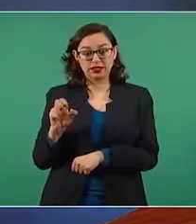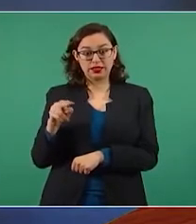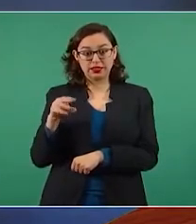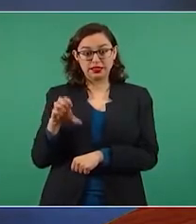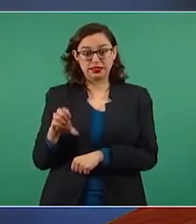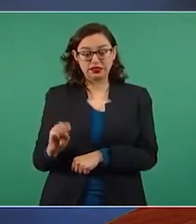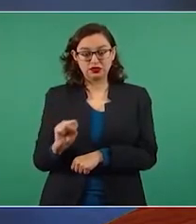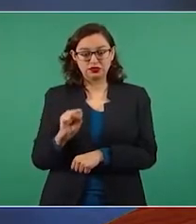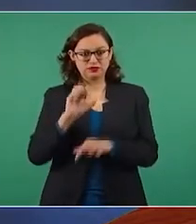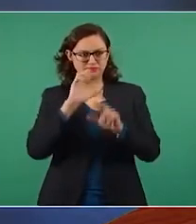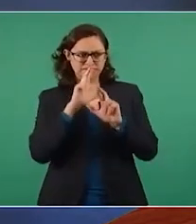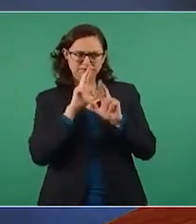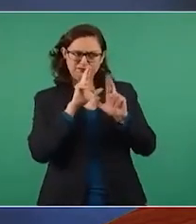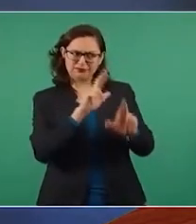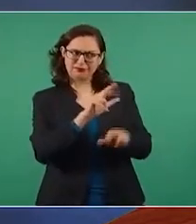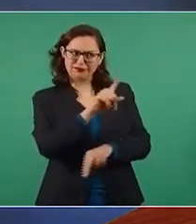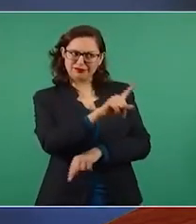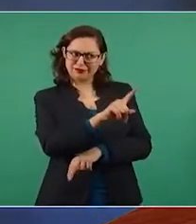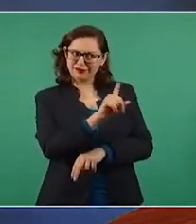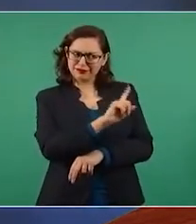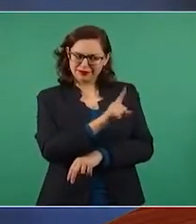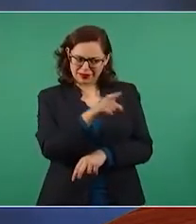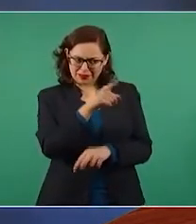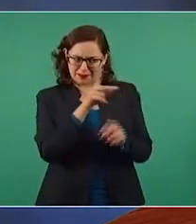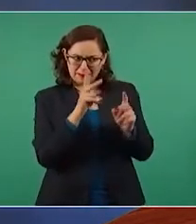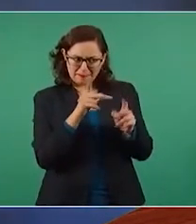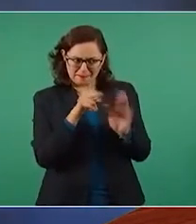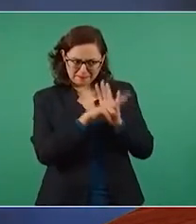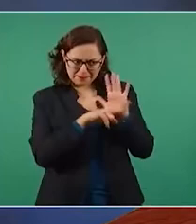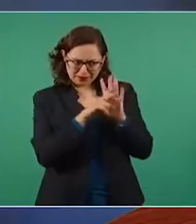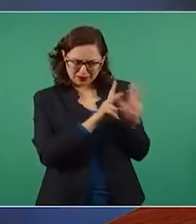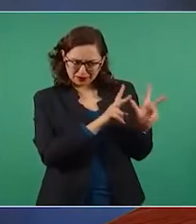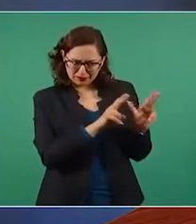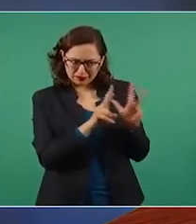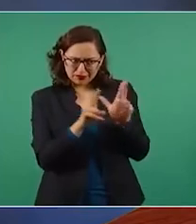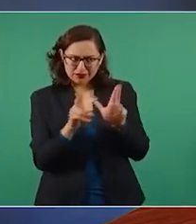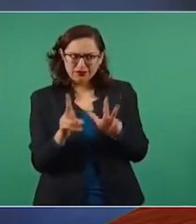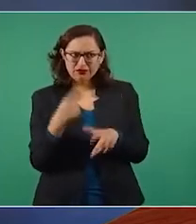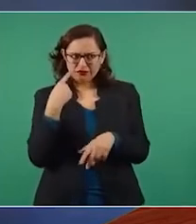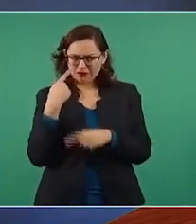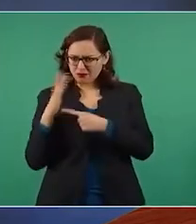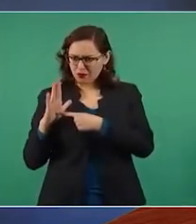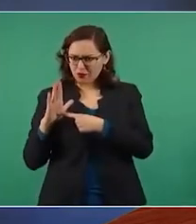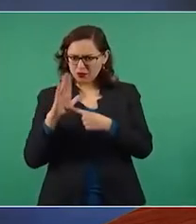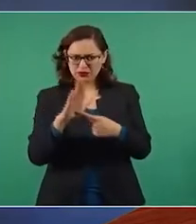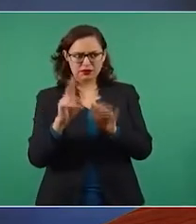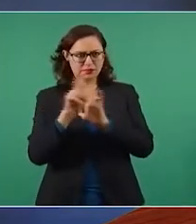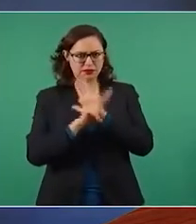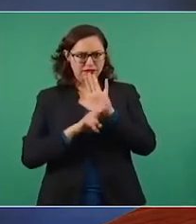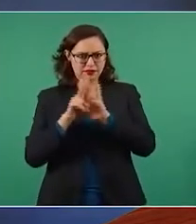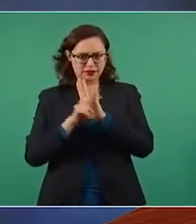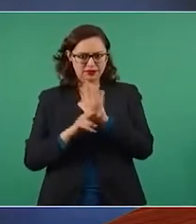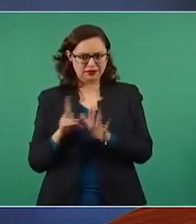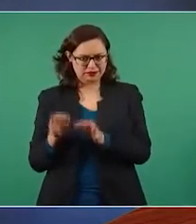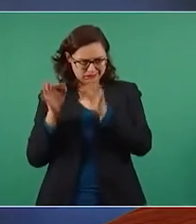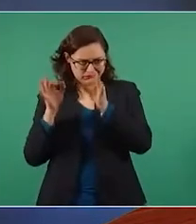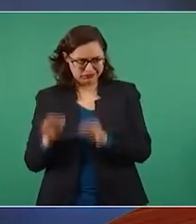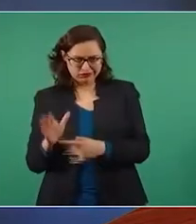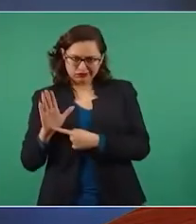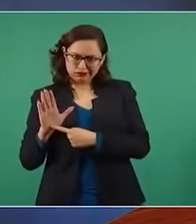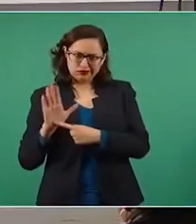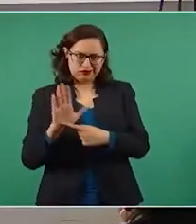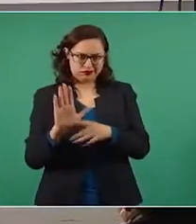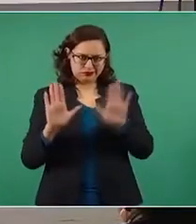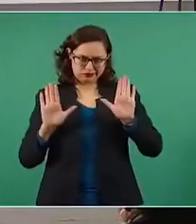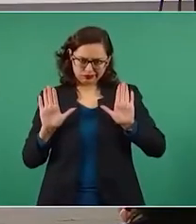ya el video original fue publicado el 11 de junio. Los tuits publicados por Joaquín López Dóriga y